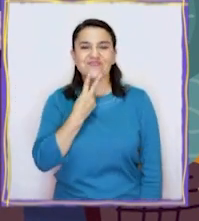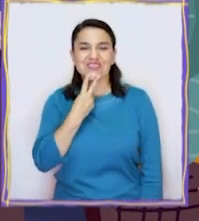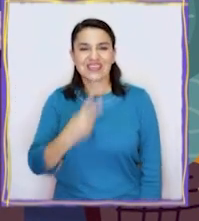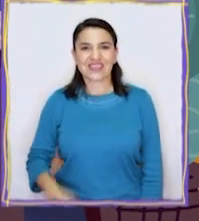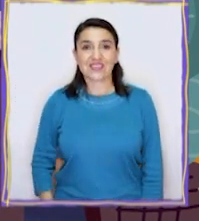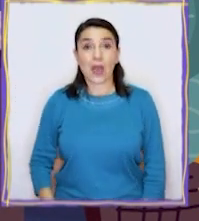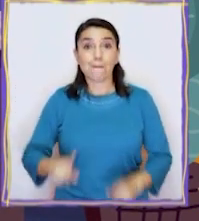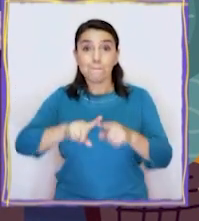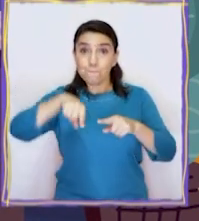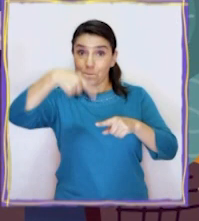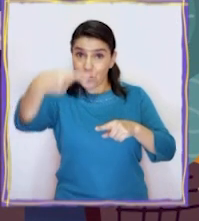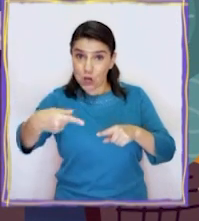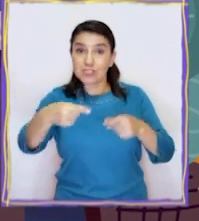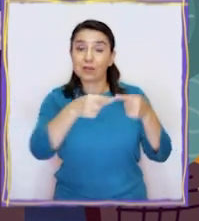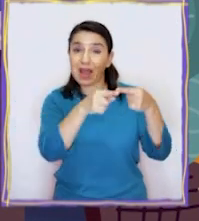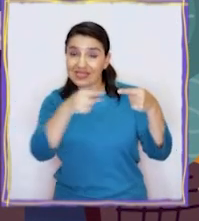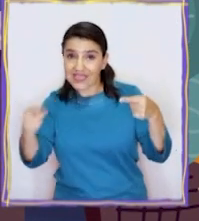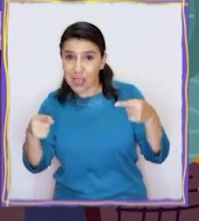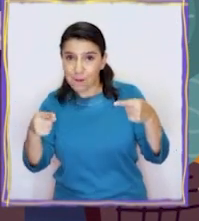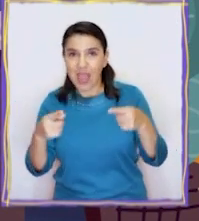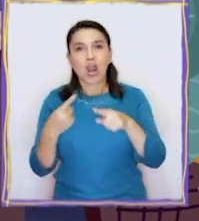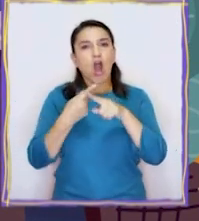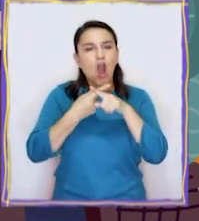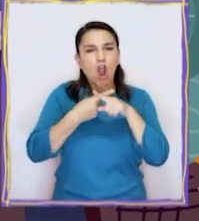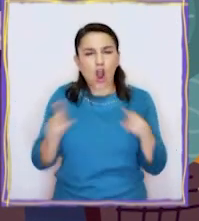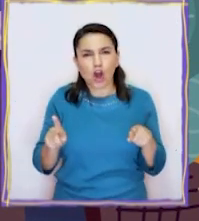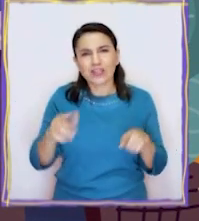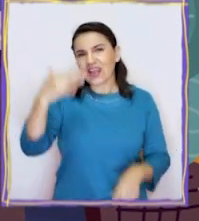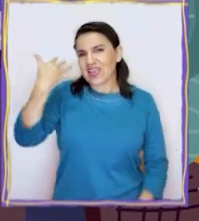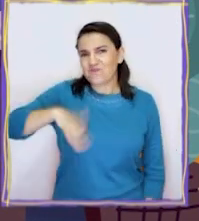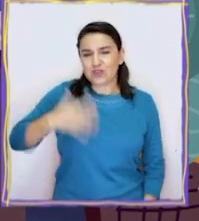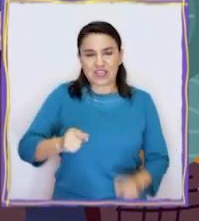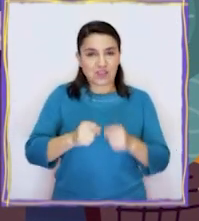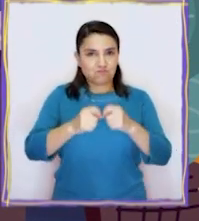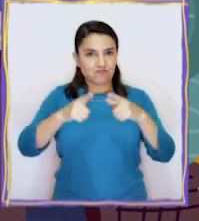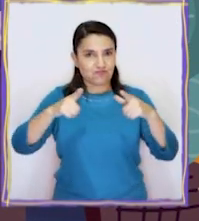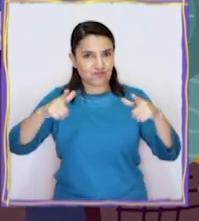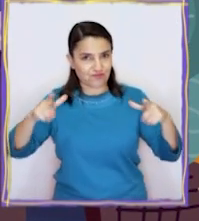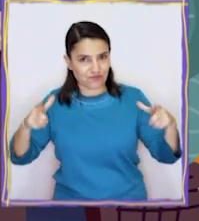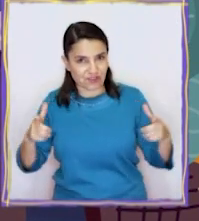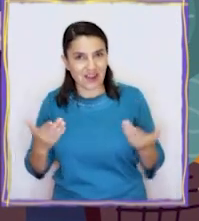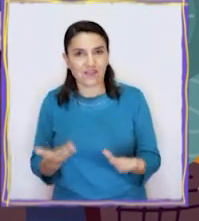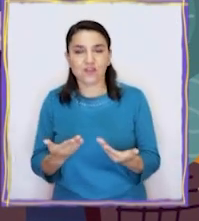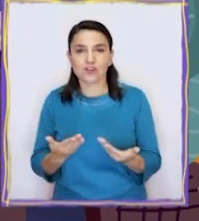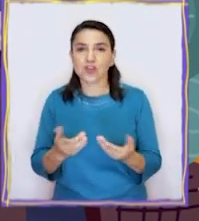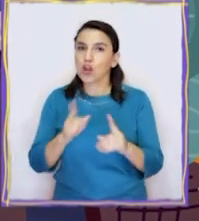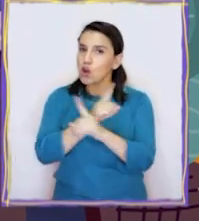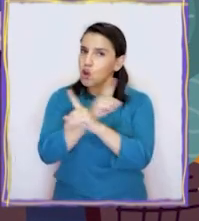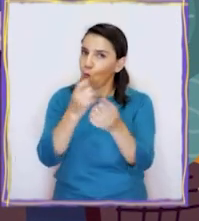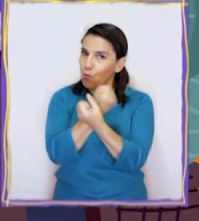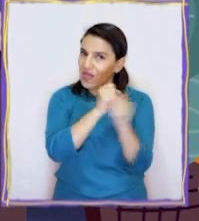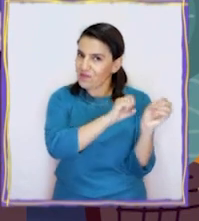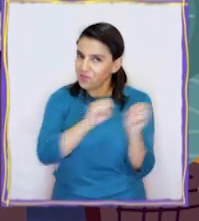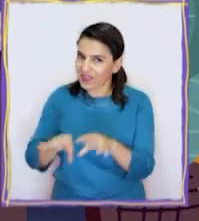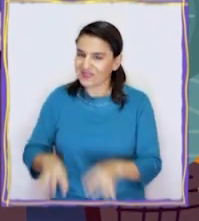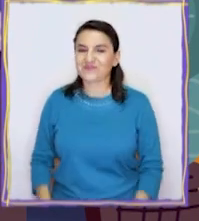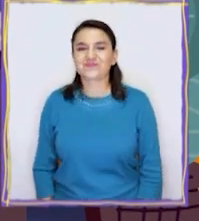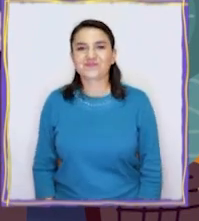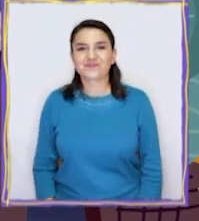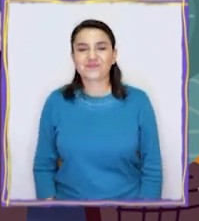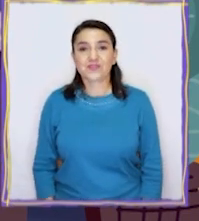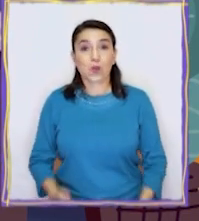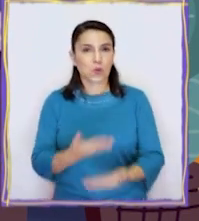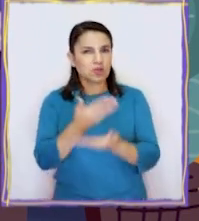vida. Y la próxima semana pasaremos a otras increíbles civilizaciones que, por supuesto, no se las pueden perder.